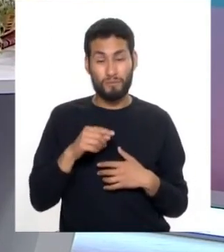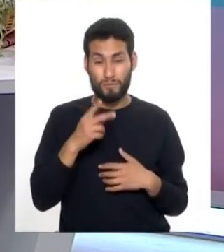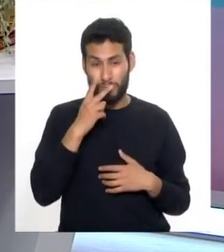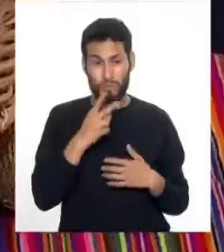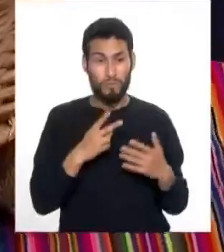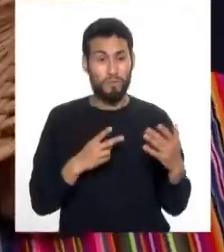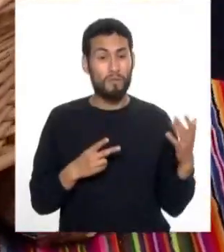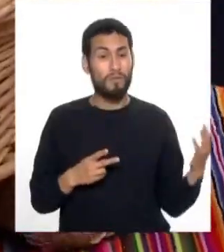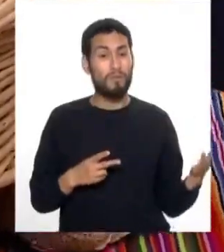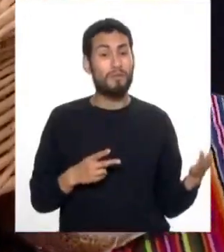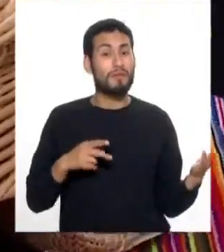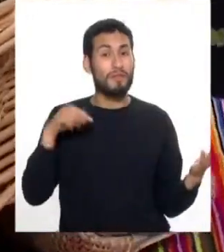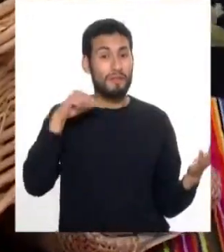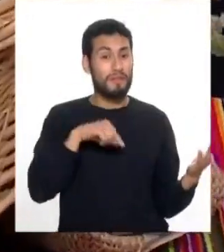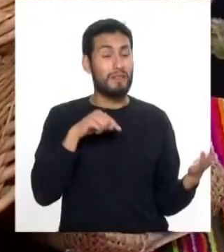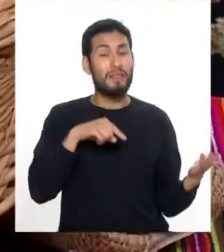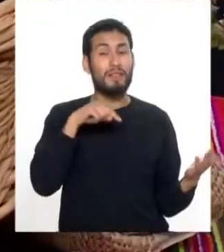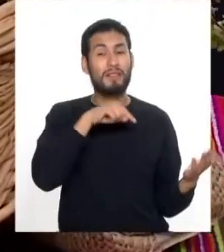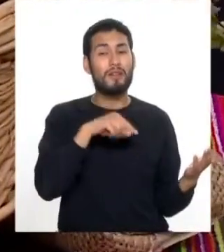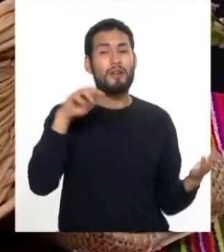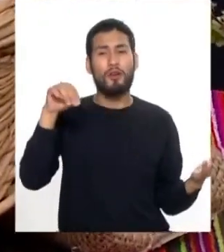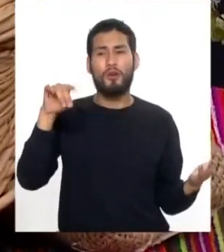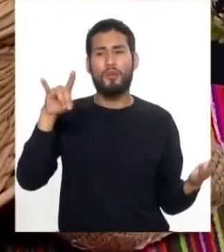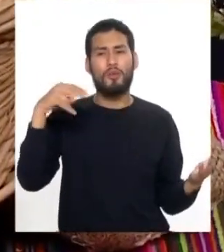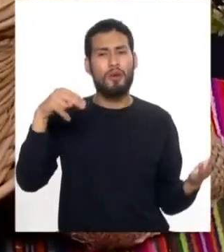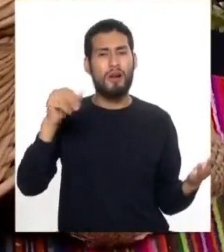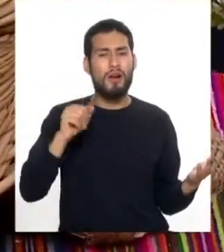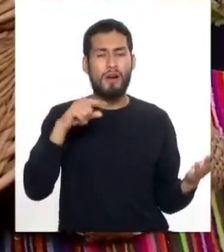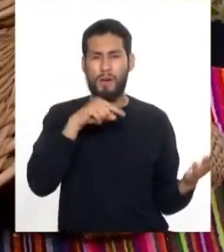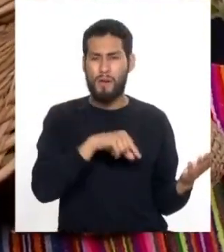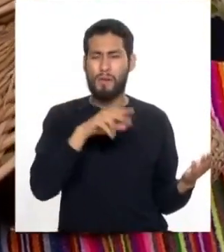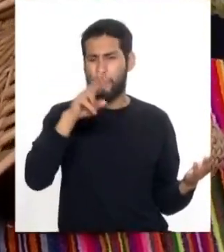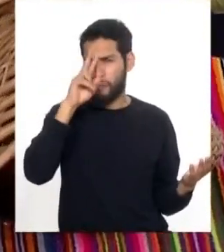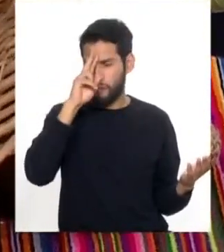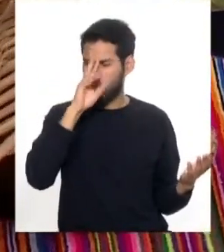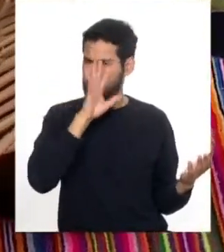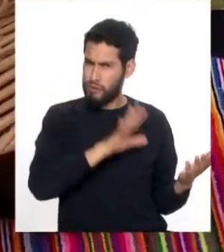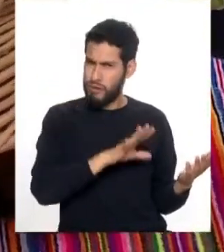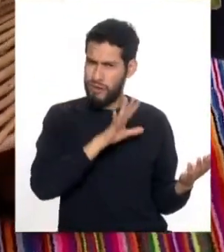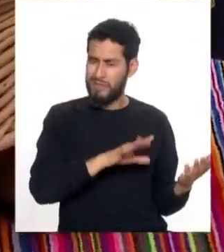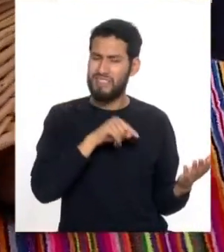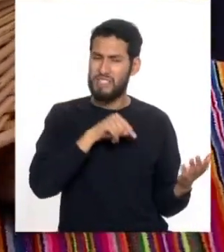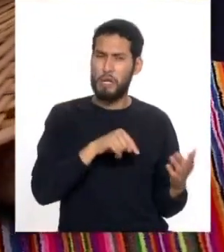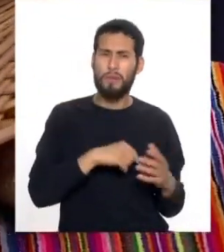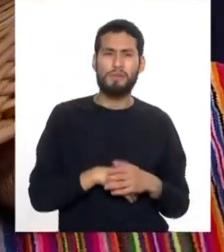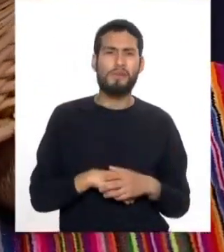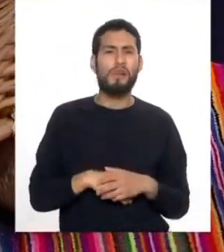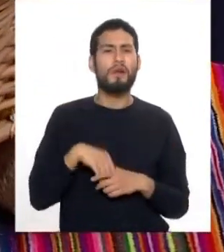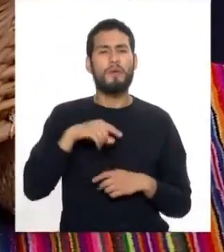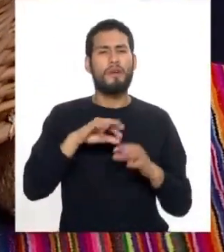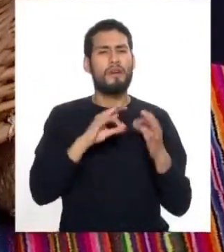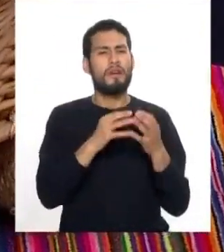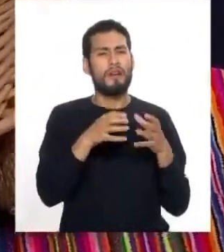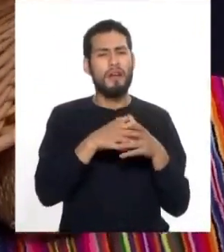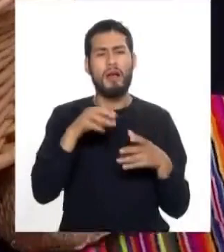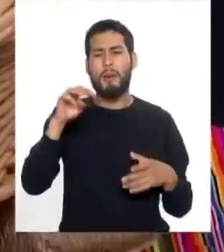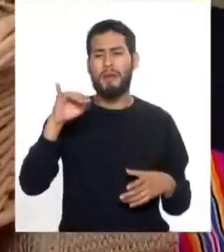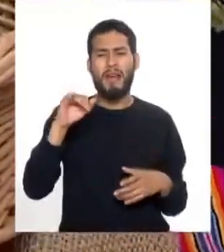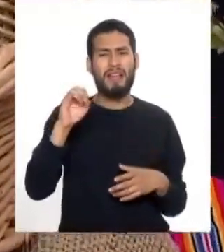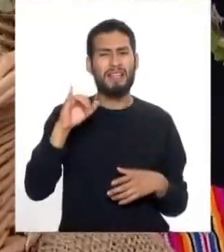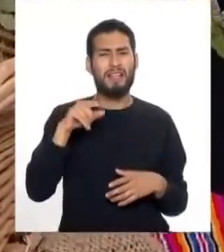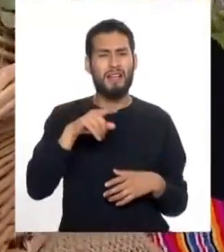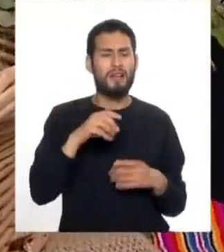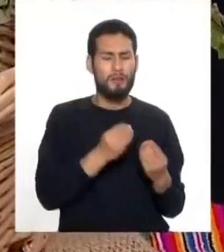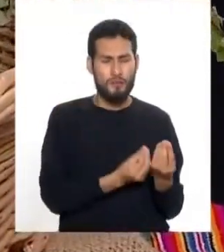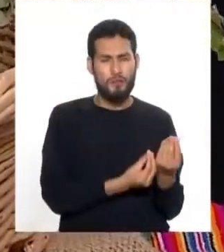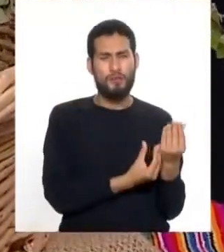aquí tenemos muña la muña es una planta nativa del Perú Mintos Taquimoyis que pertenece a la familia Lamiasia y es una